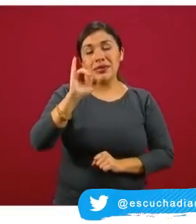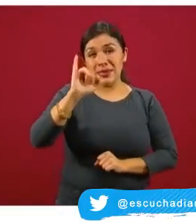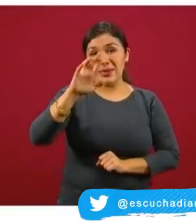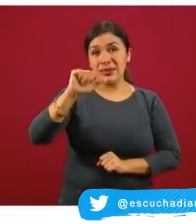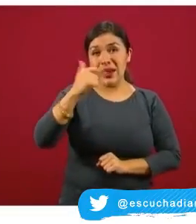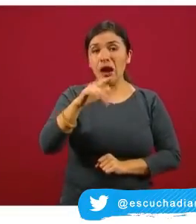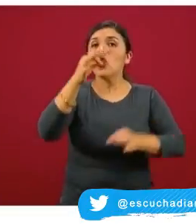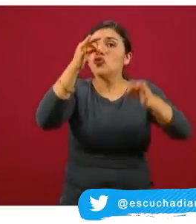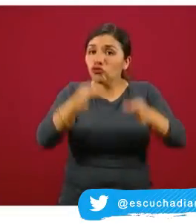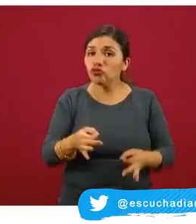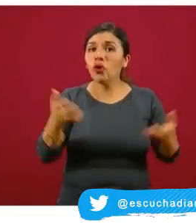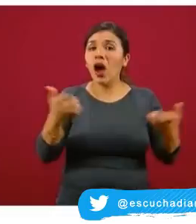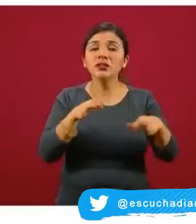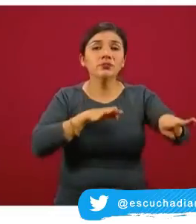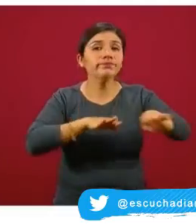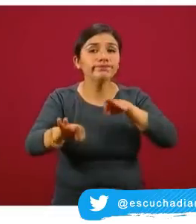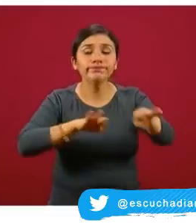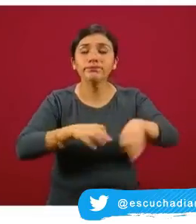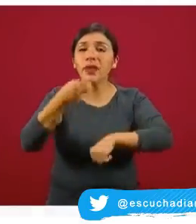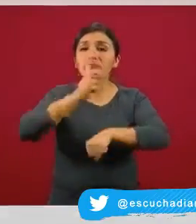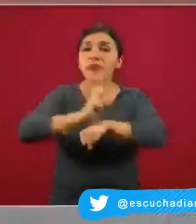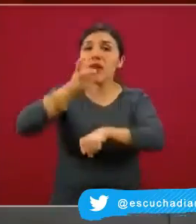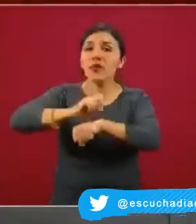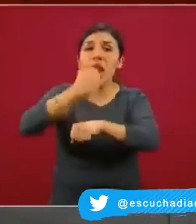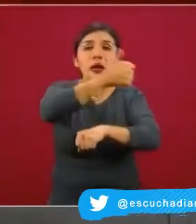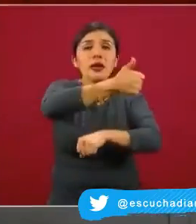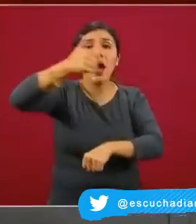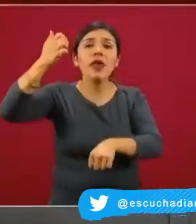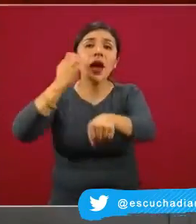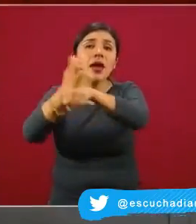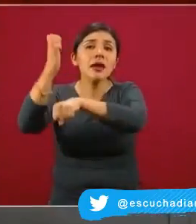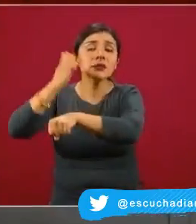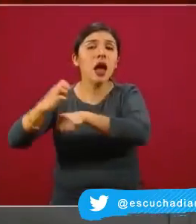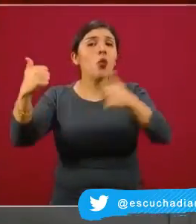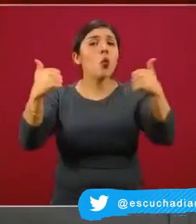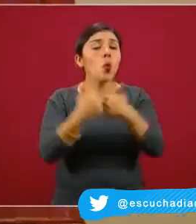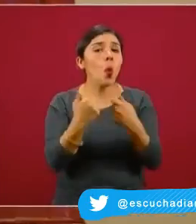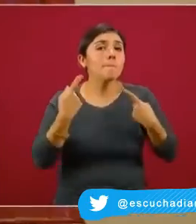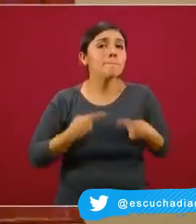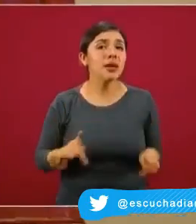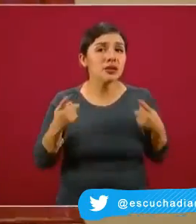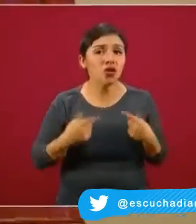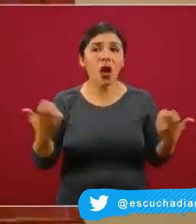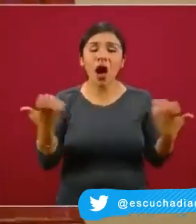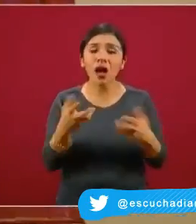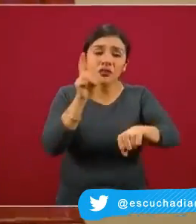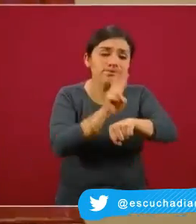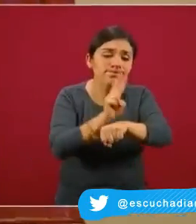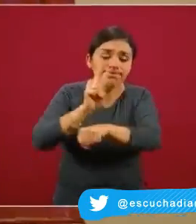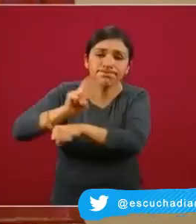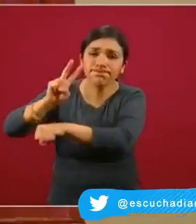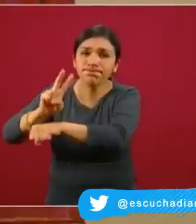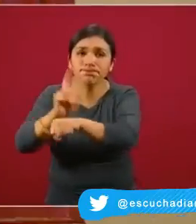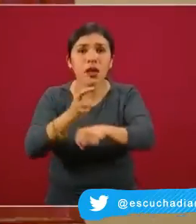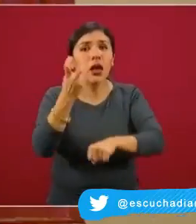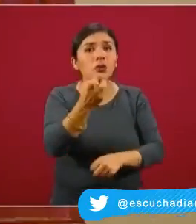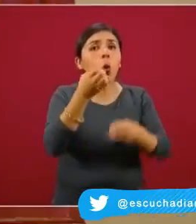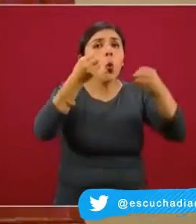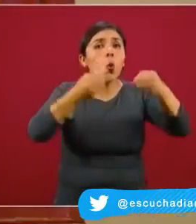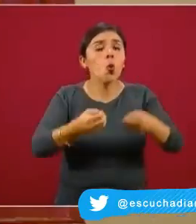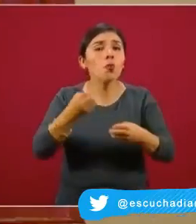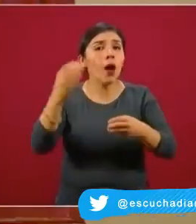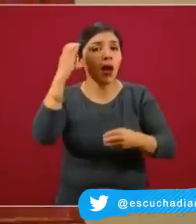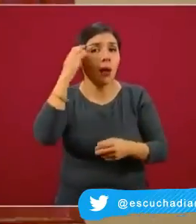está operando de manera diaria en las entidades federativas con personal que vigila y monitorea esta ocupación,